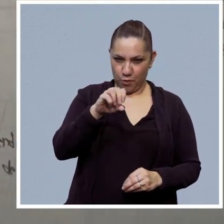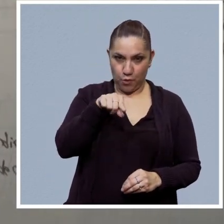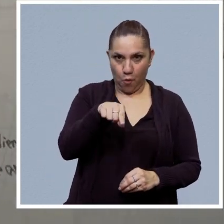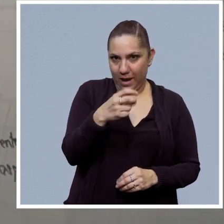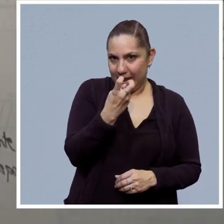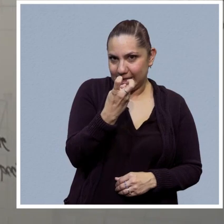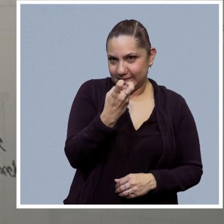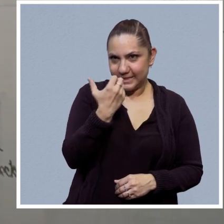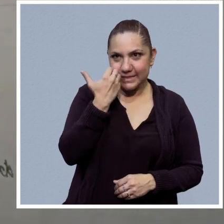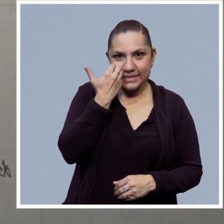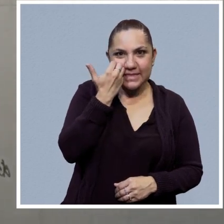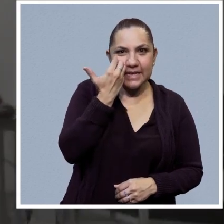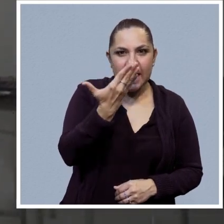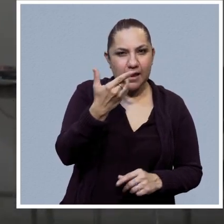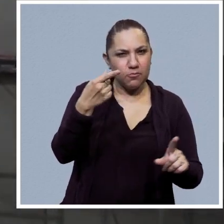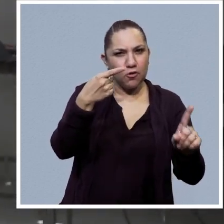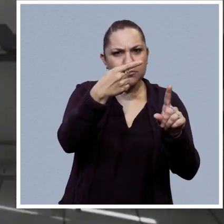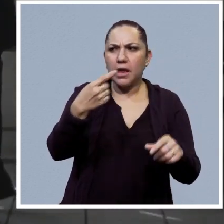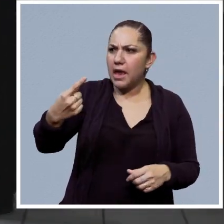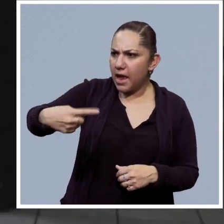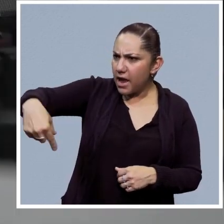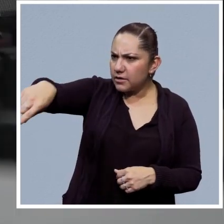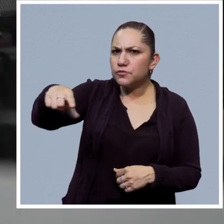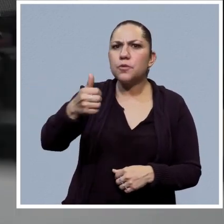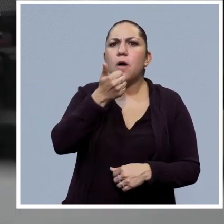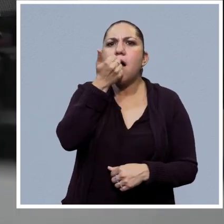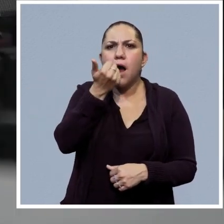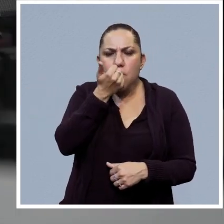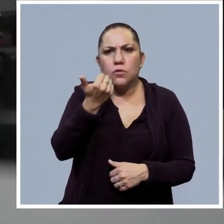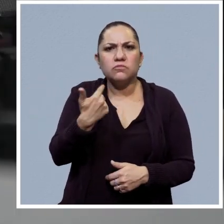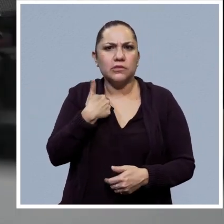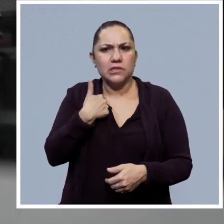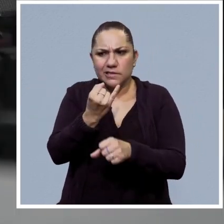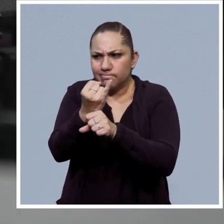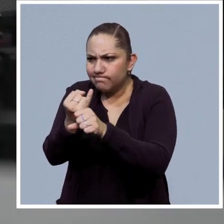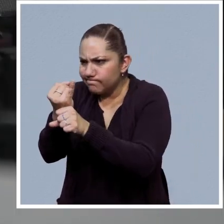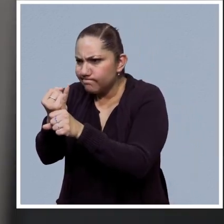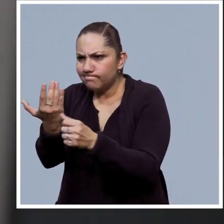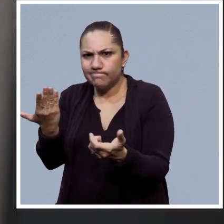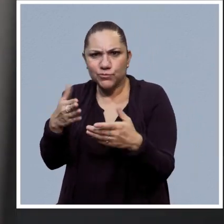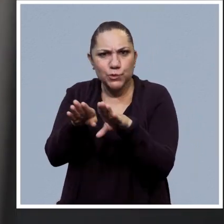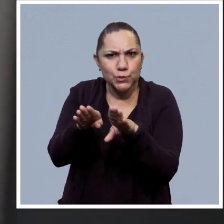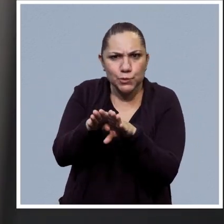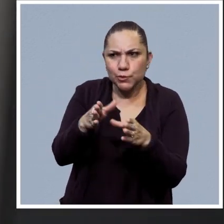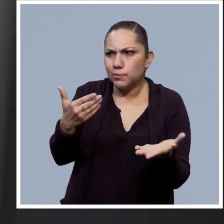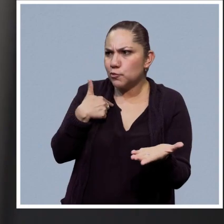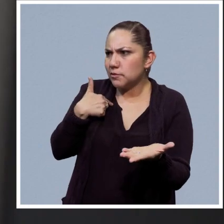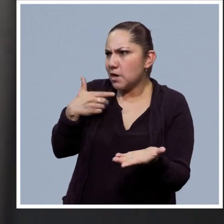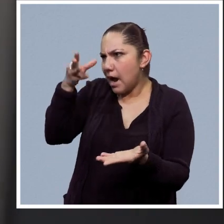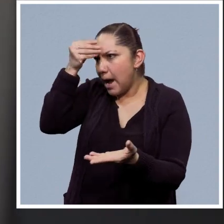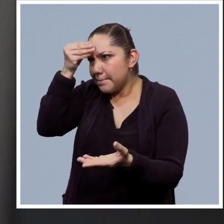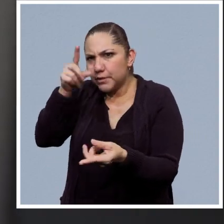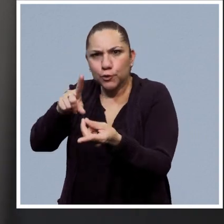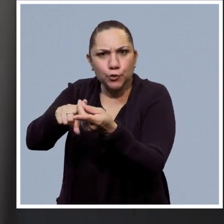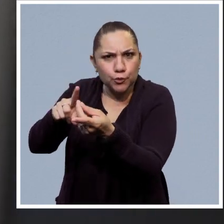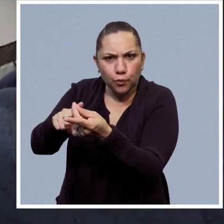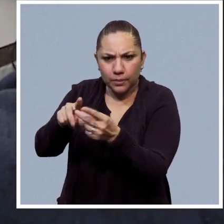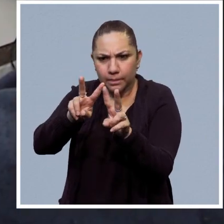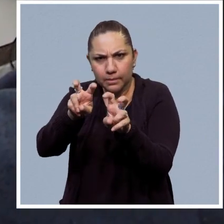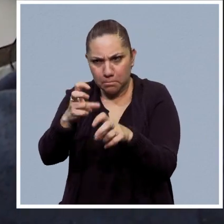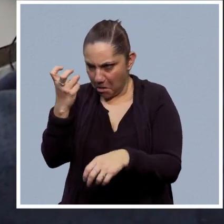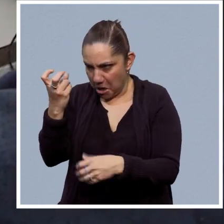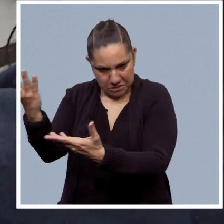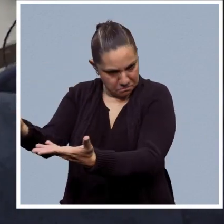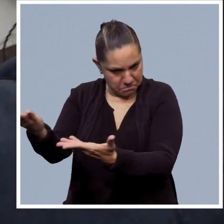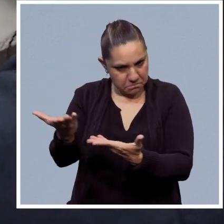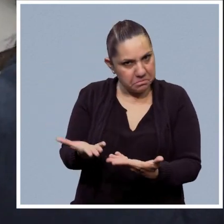necesidad, que los estudiantes tengan un lugar donde poder aprender sobre esta temática.